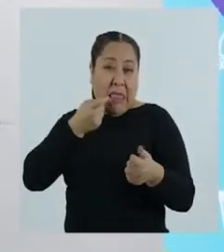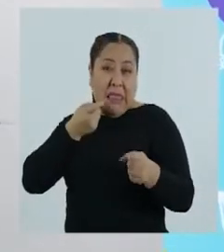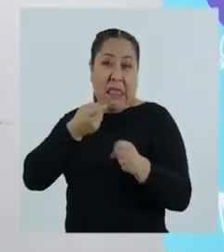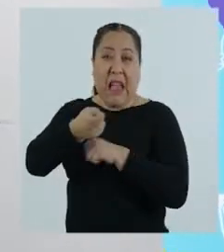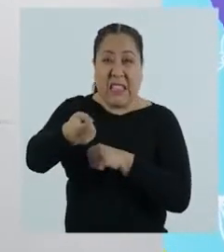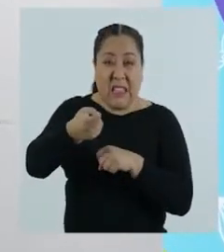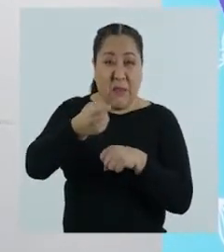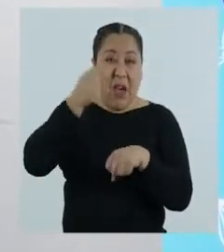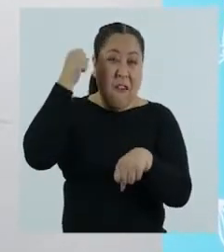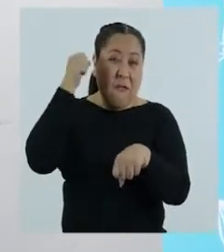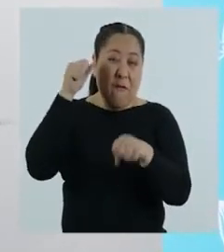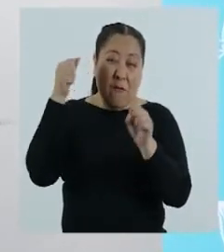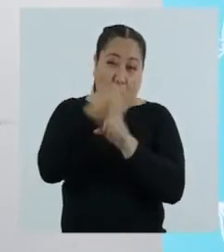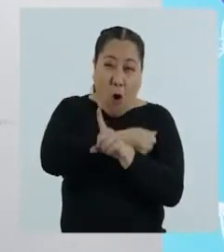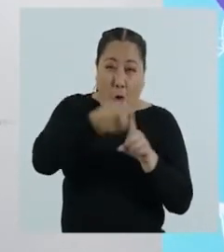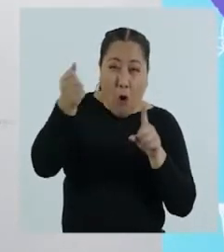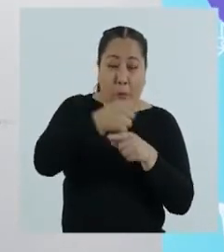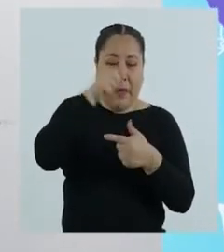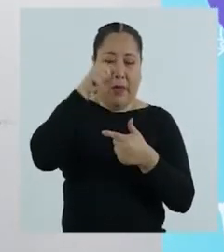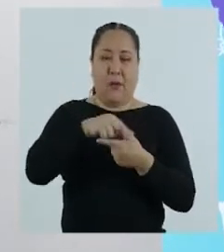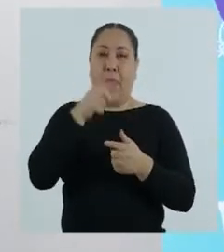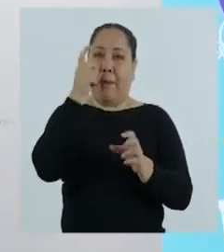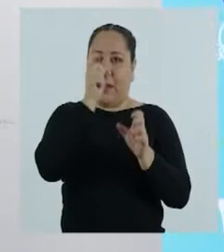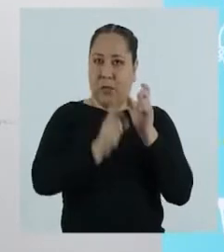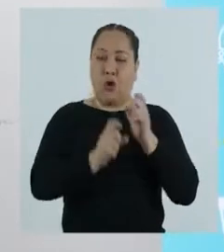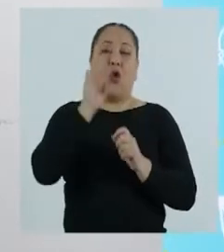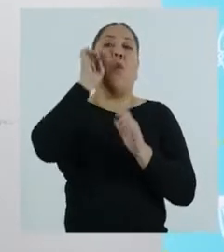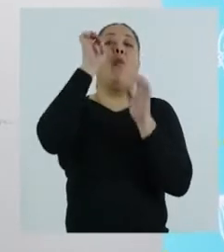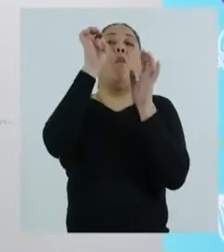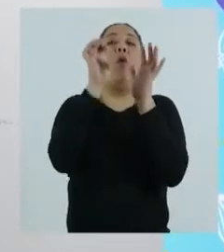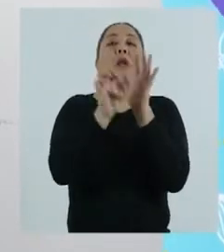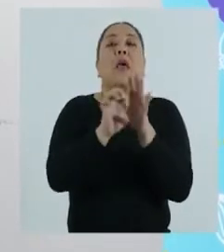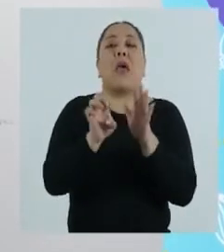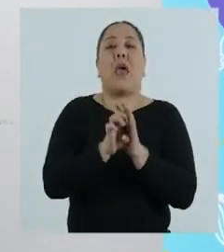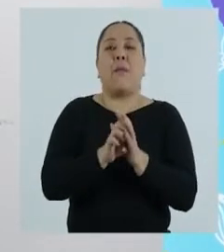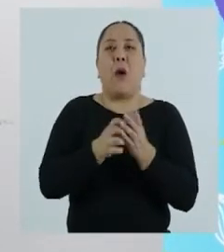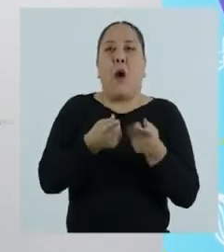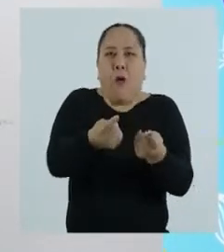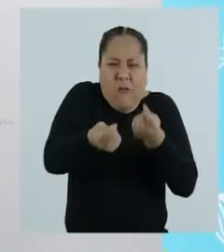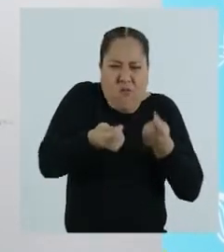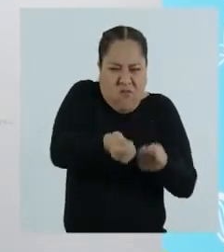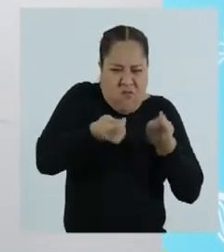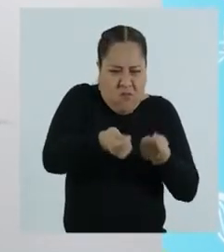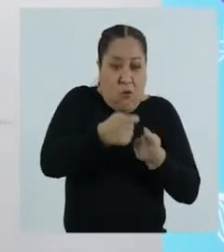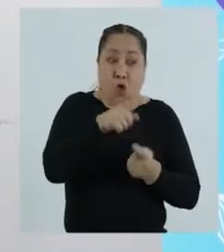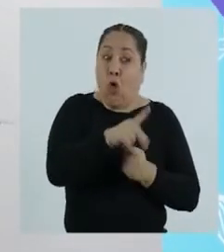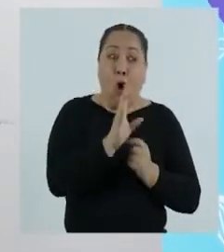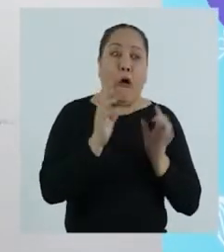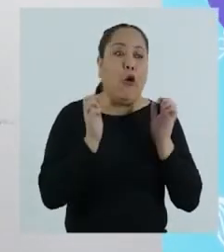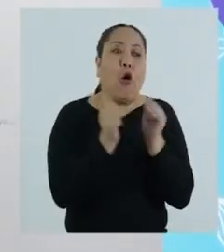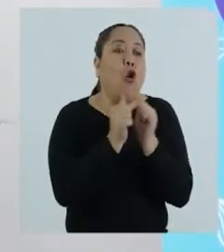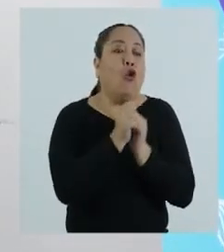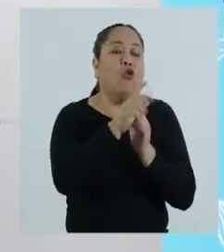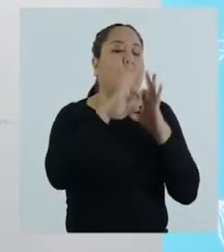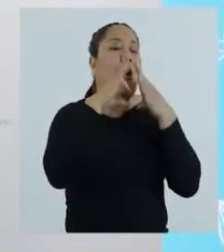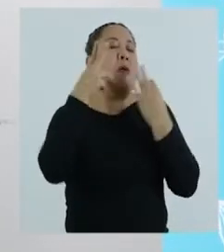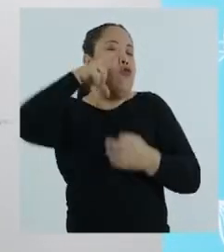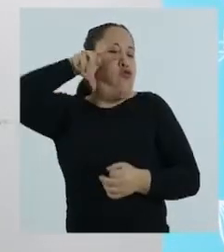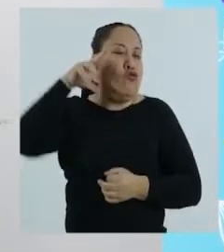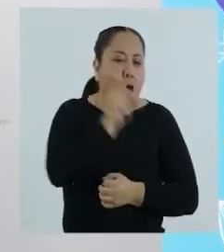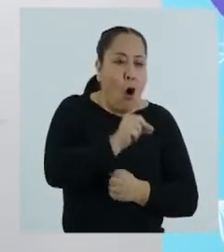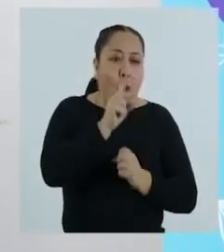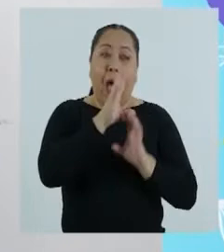causar daño físico a una persona. Como, por ejemplo, forzar a que se aleje de su familia,